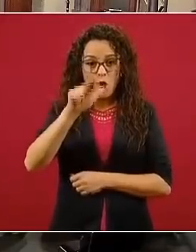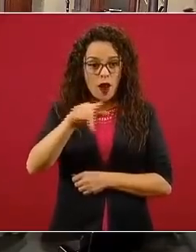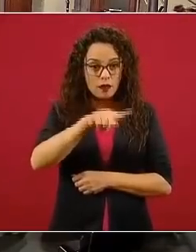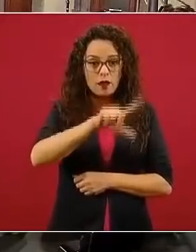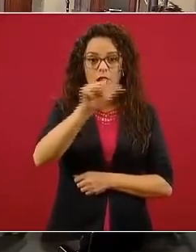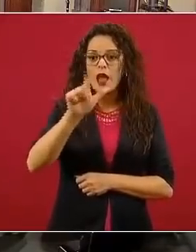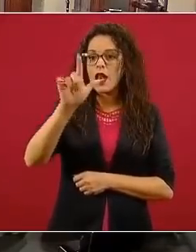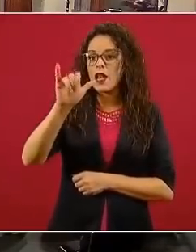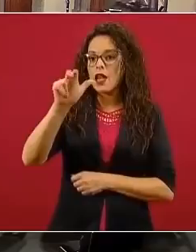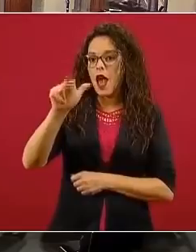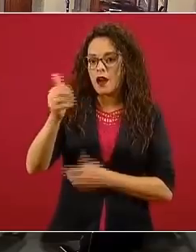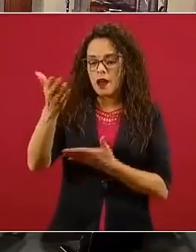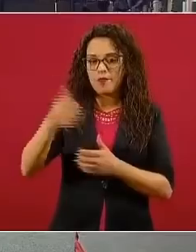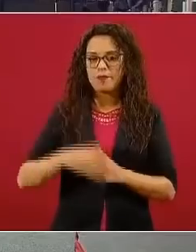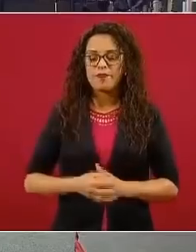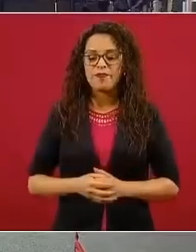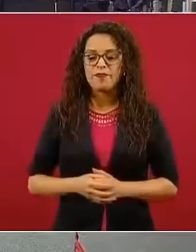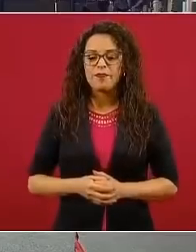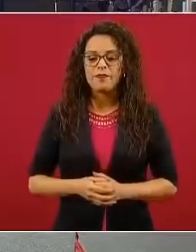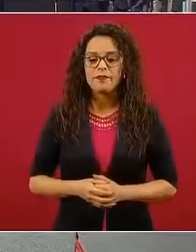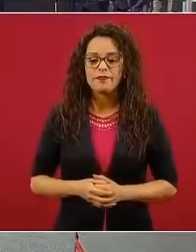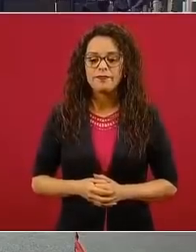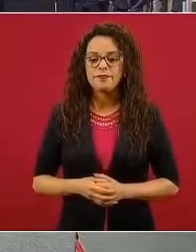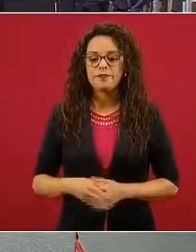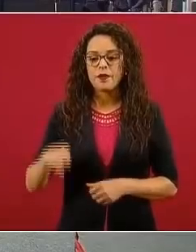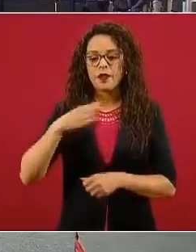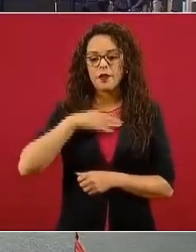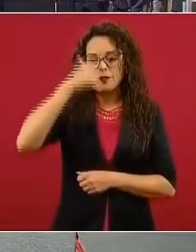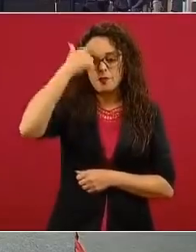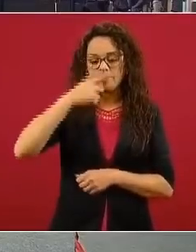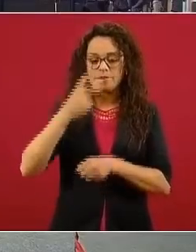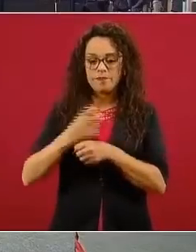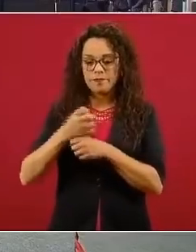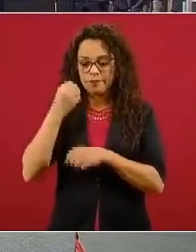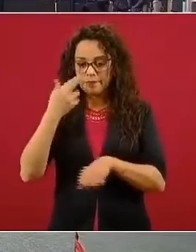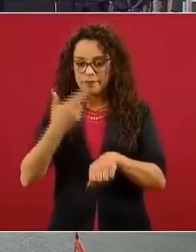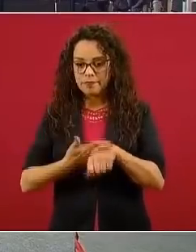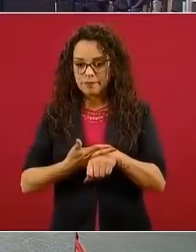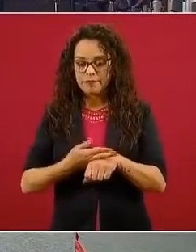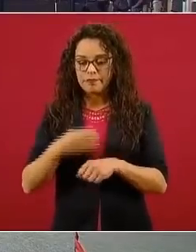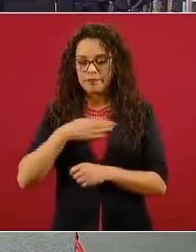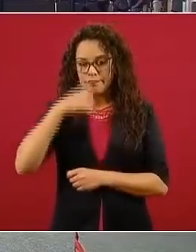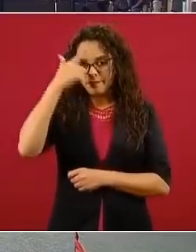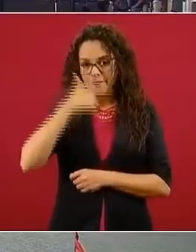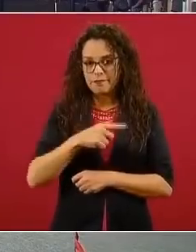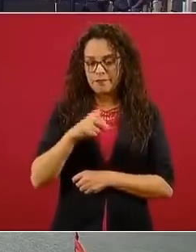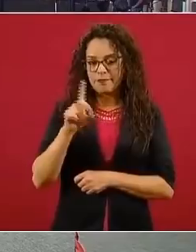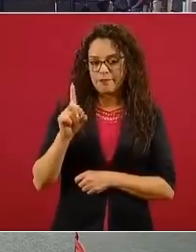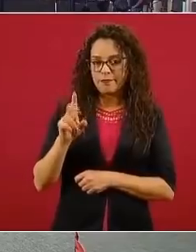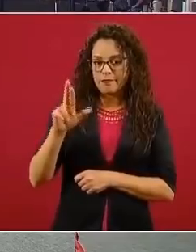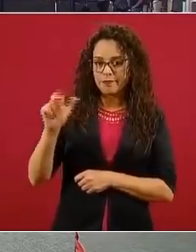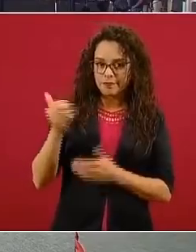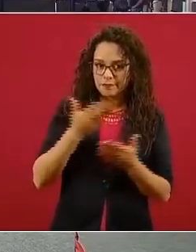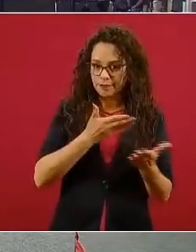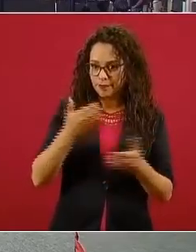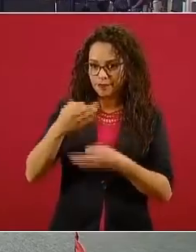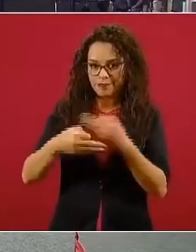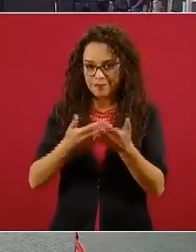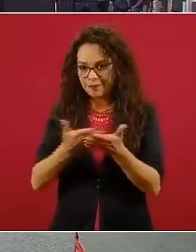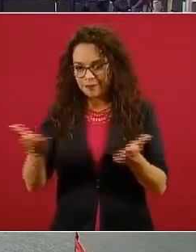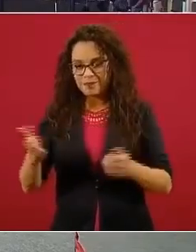seguimos con Liliana Noble. Y allá con usted. Buenas noches, subsecretario. Buenas noches, doctora. Buenas noches, doctores. Entonces,